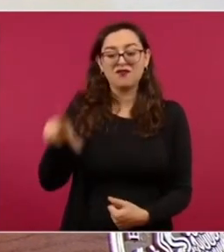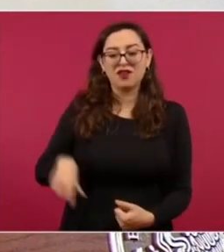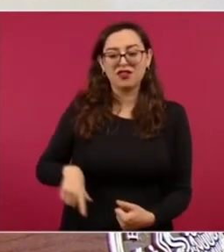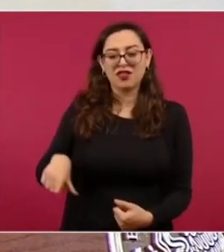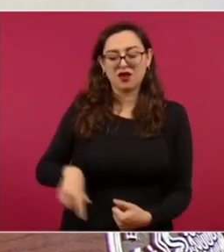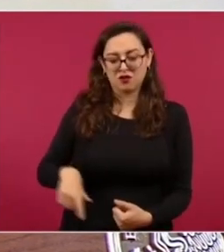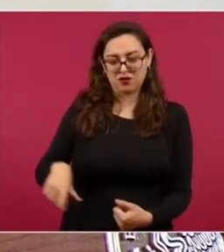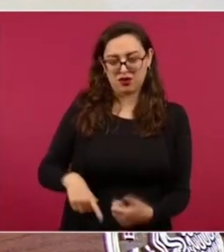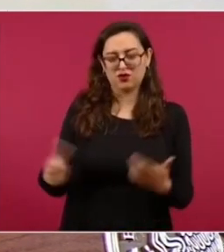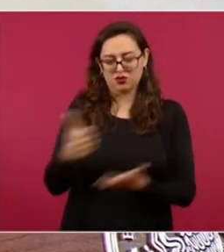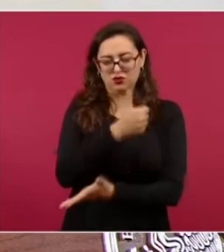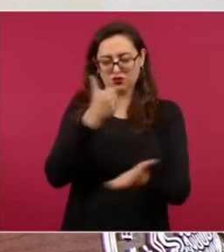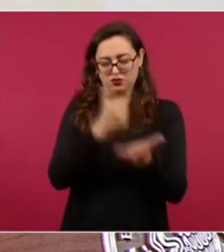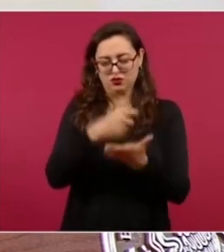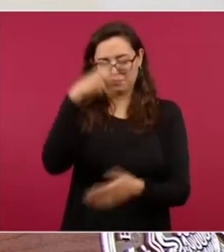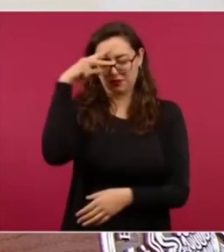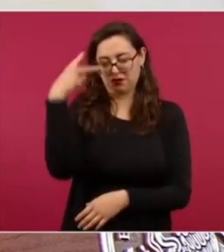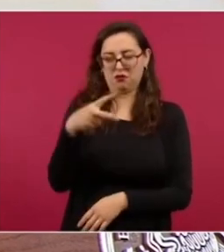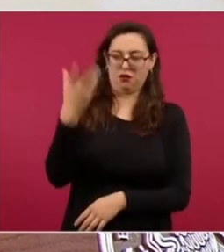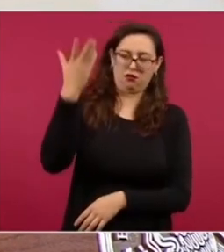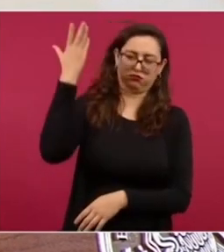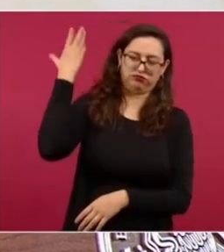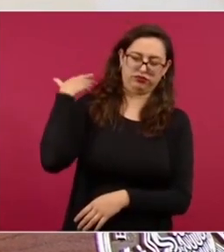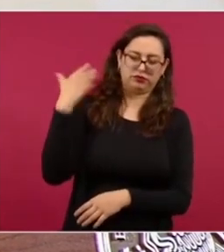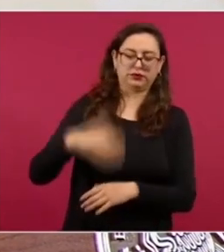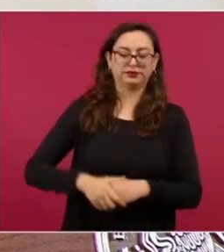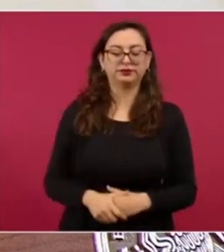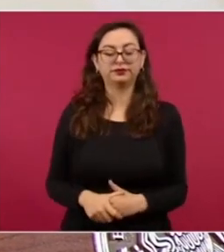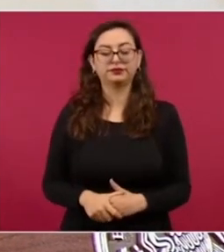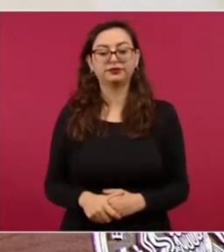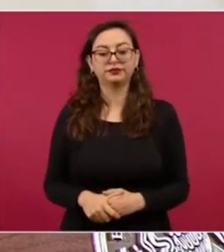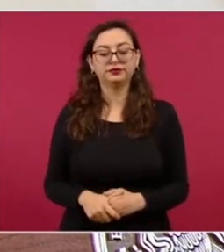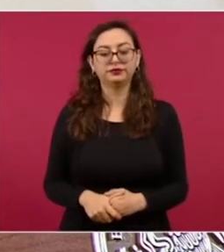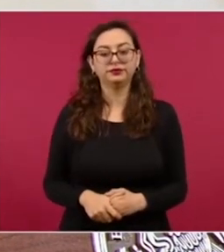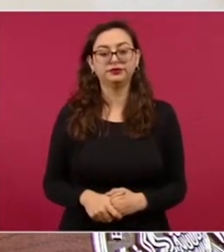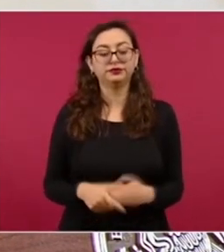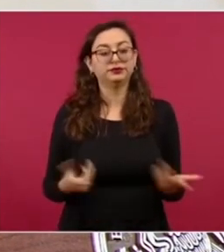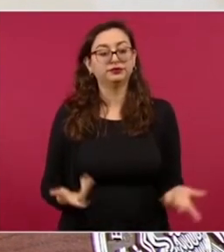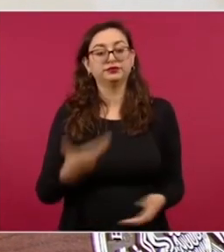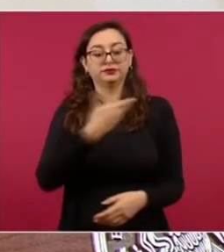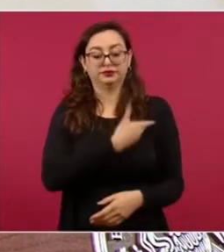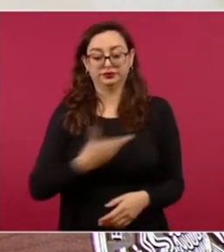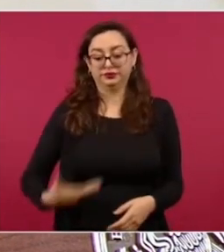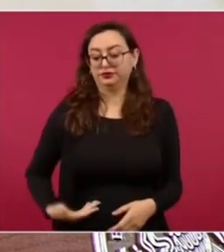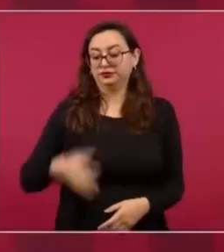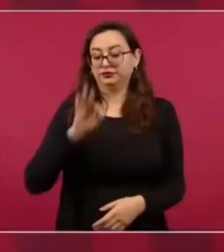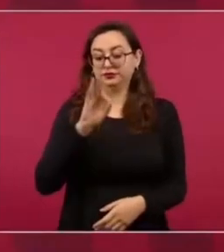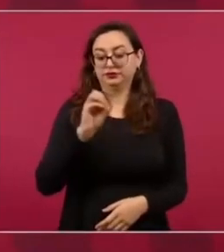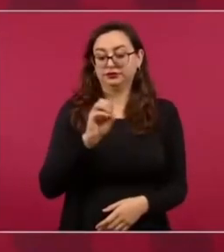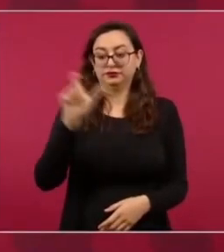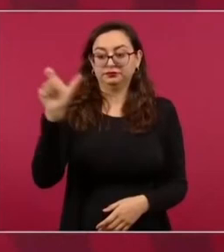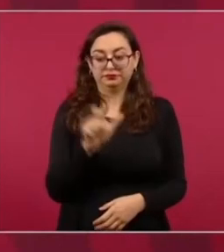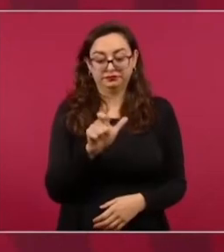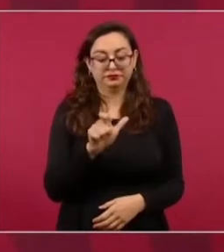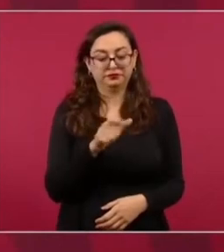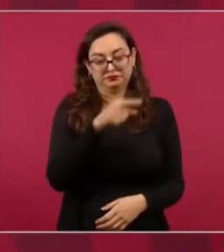entrevisto con el presidente electo Vicente Fox en una casa